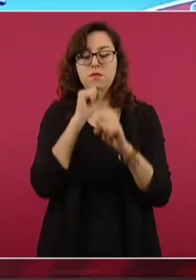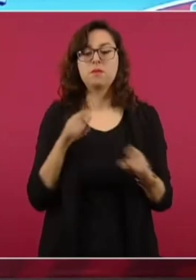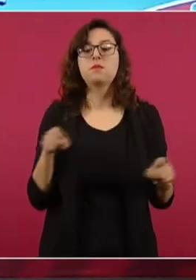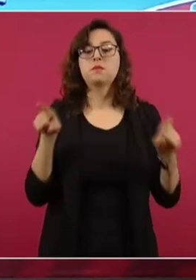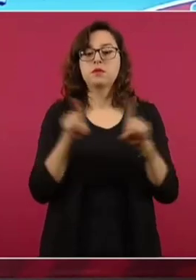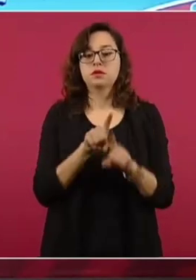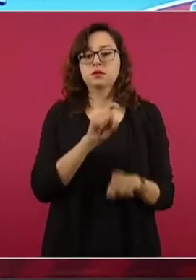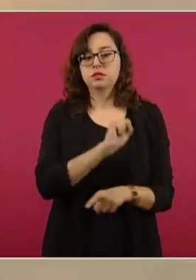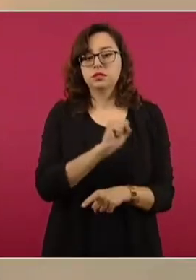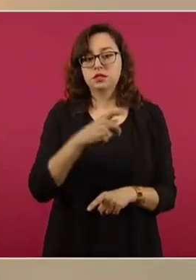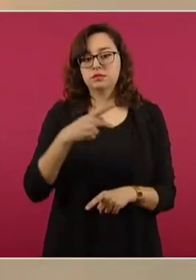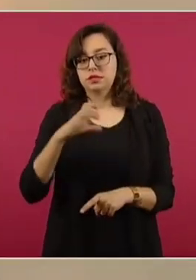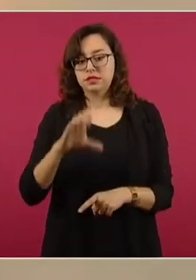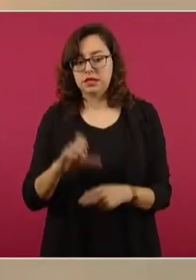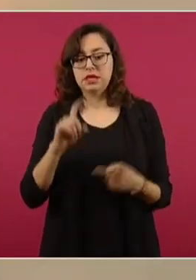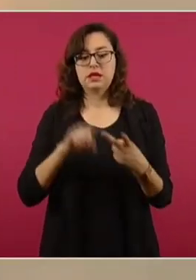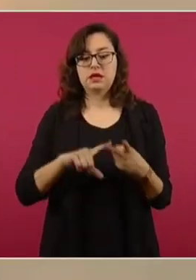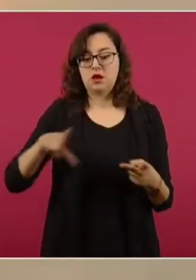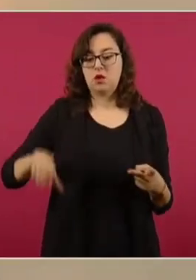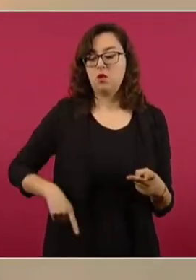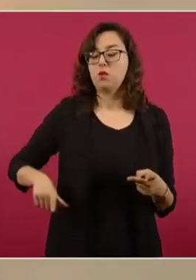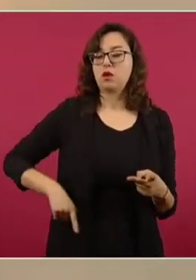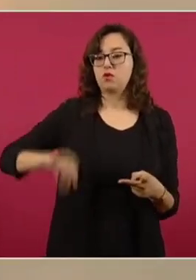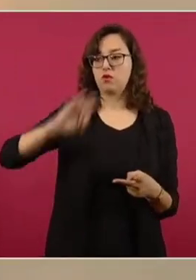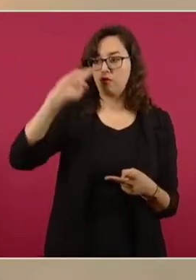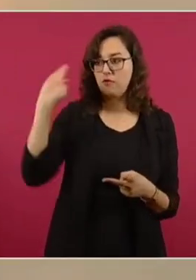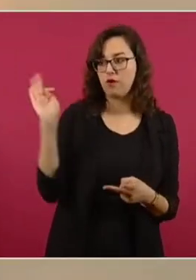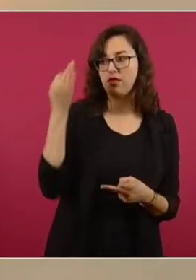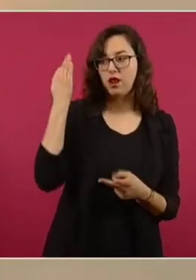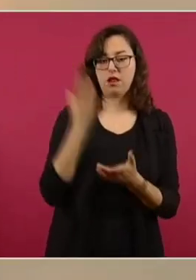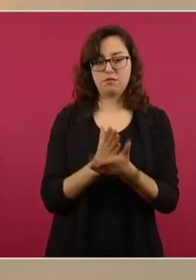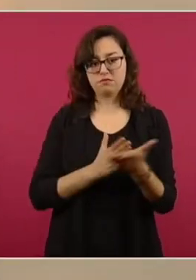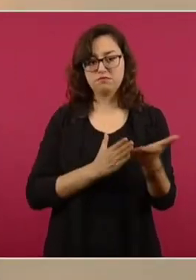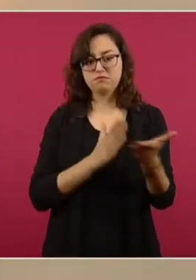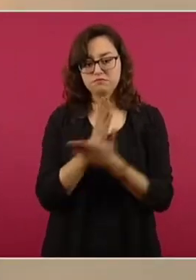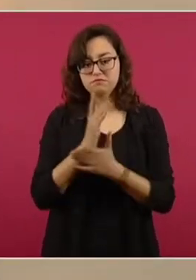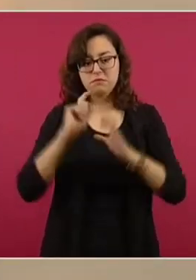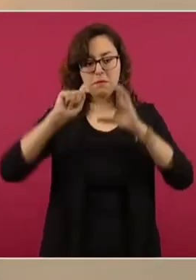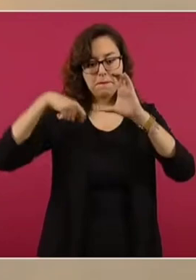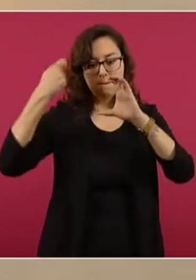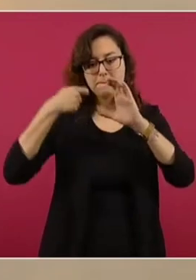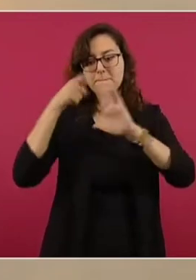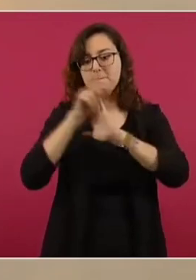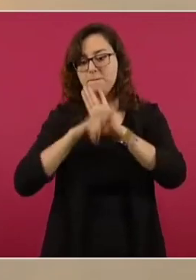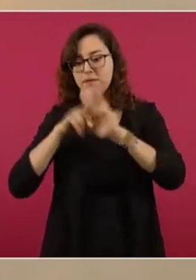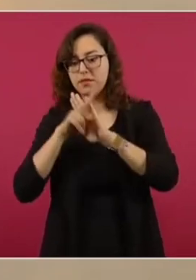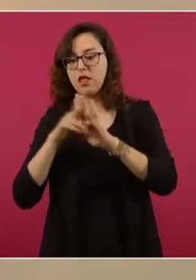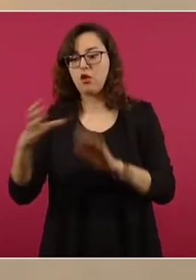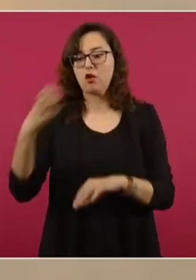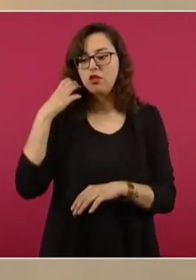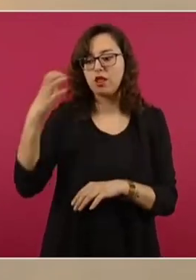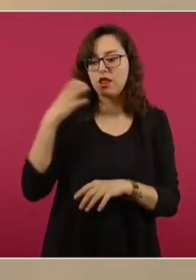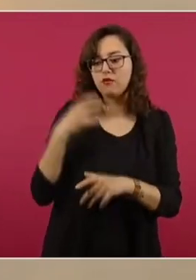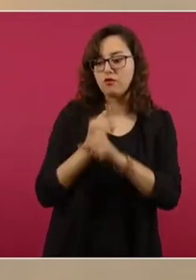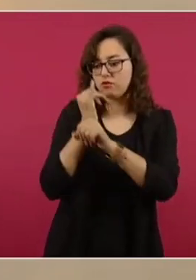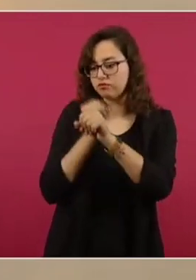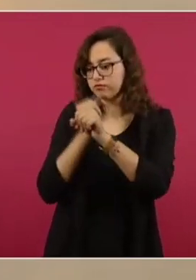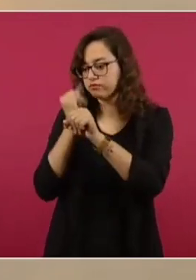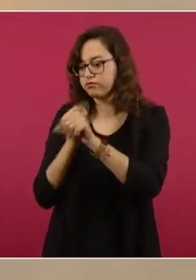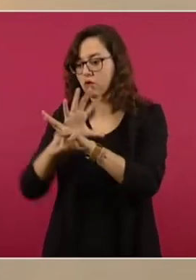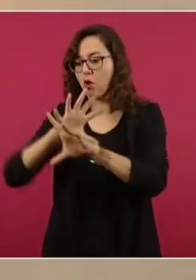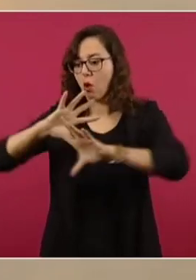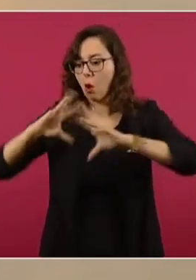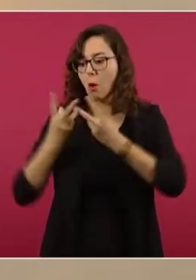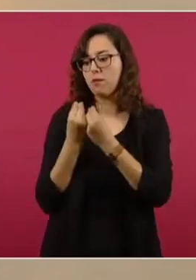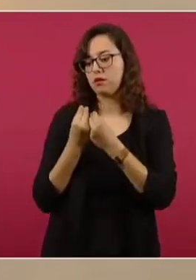Ciudadana y del Gobierno de México en el análisis de los equipos de videograbación y telefonía relacionados con la